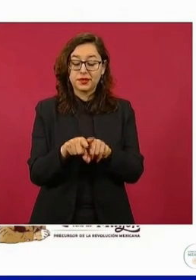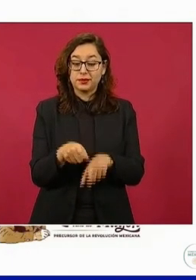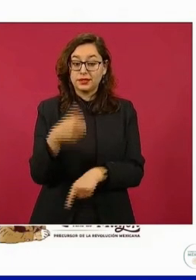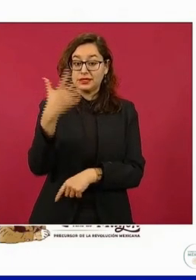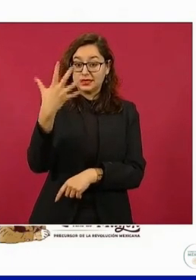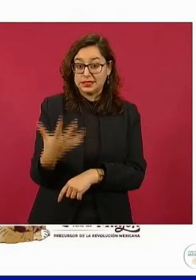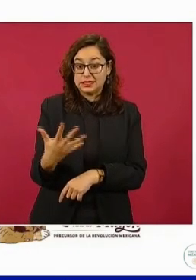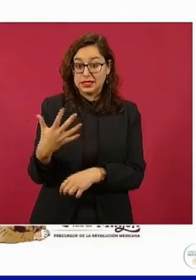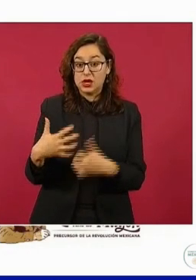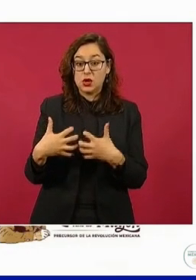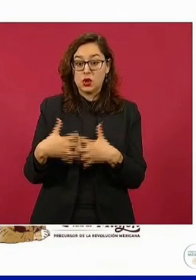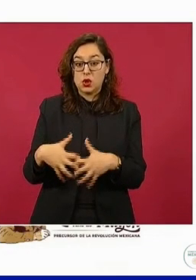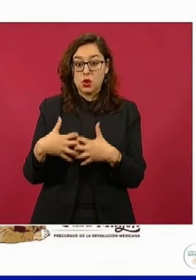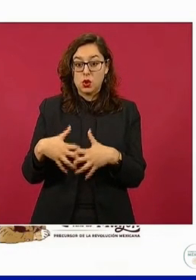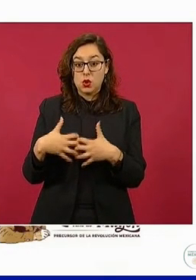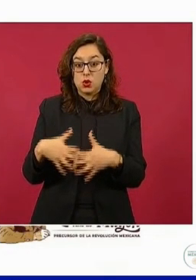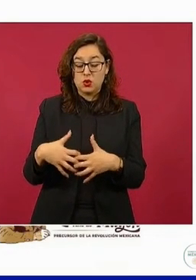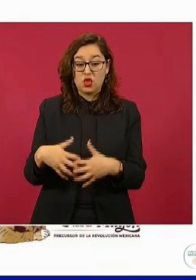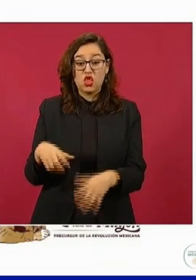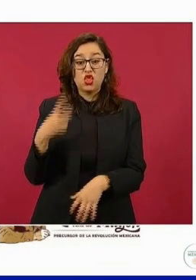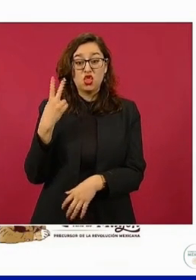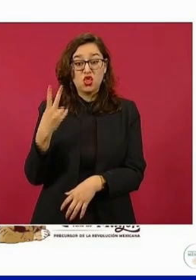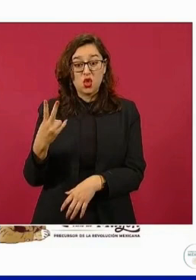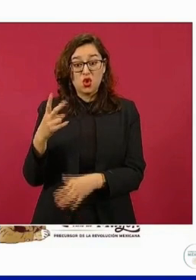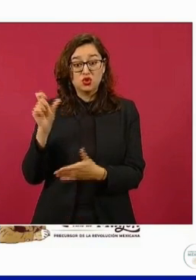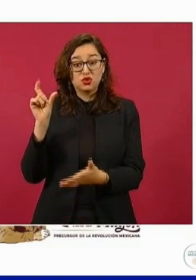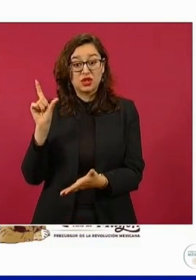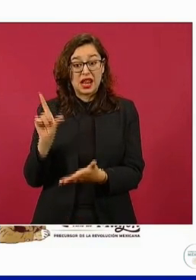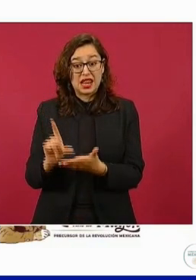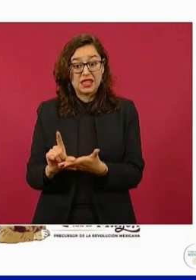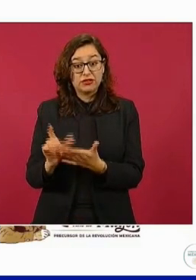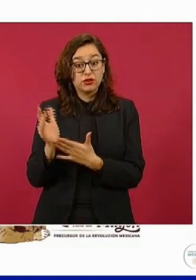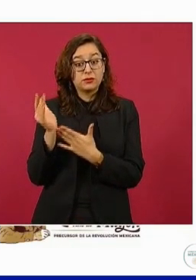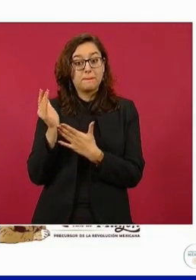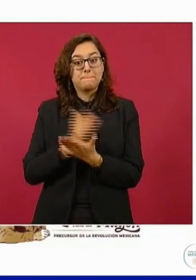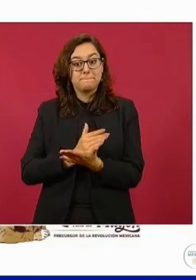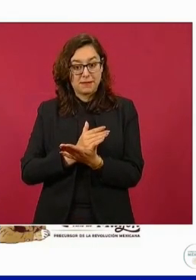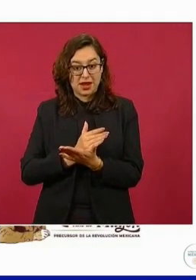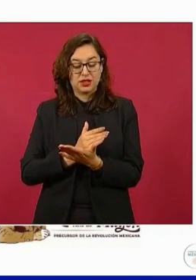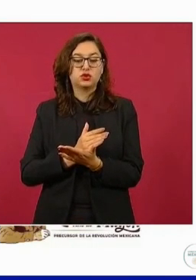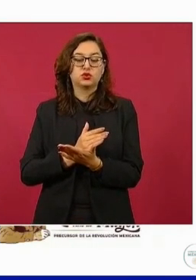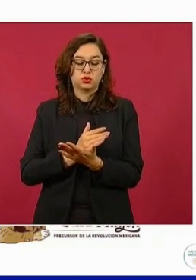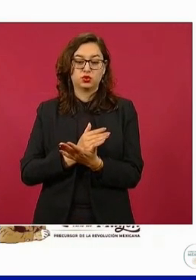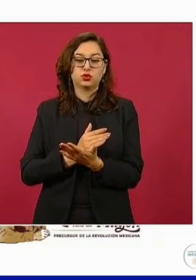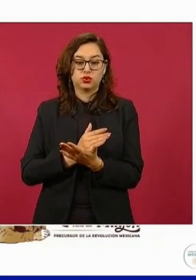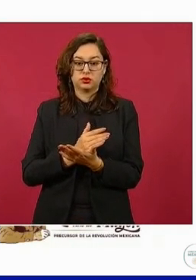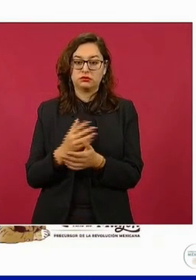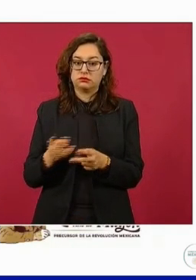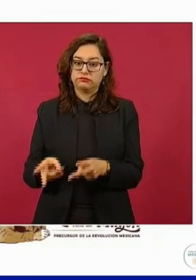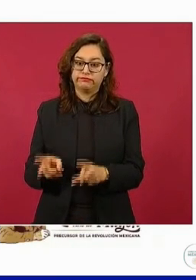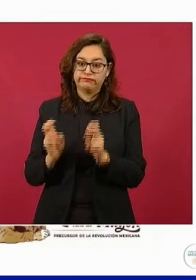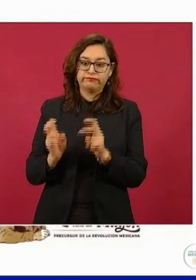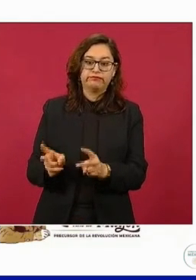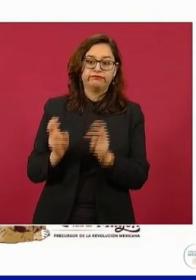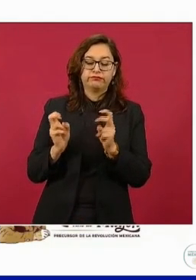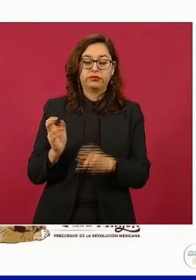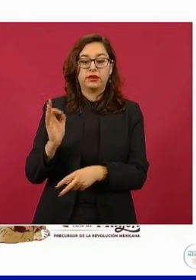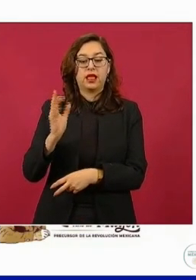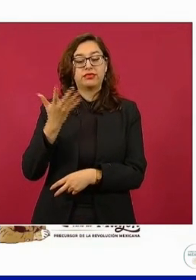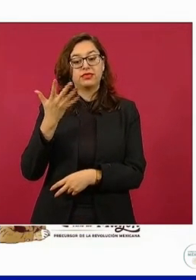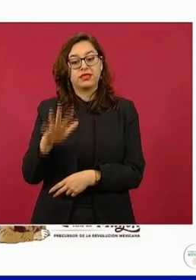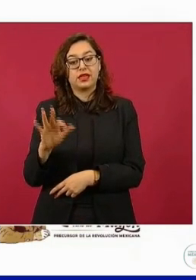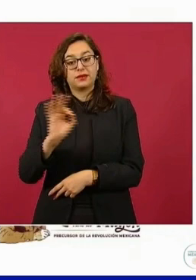donde estaba dando dos litros de menos por cada 20 litros, estaban rasurando el 10 por ciento,